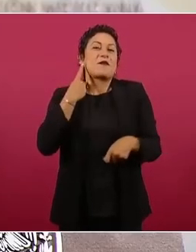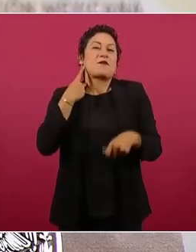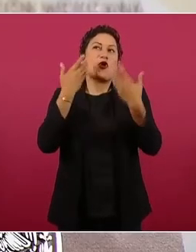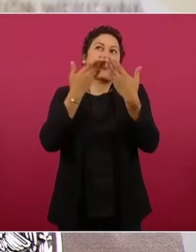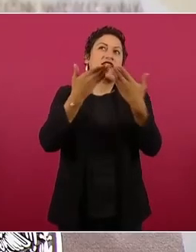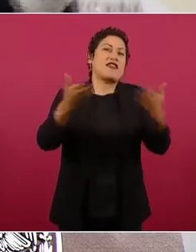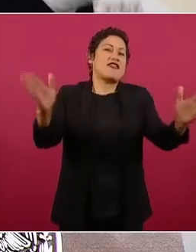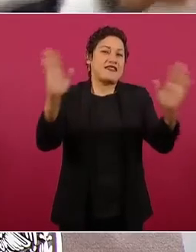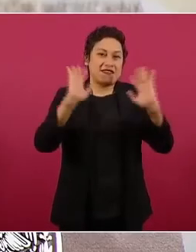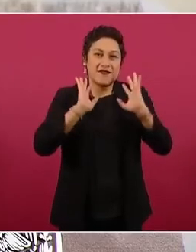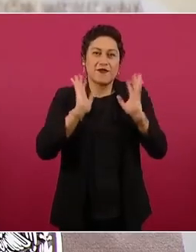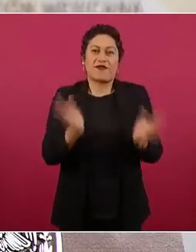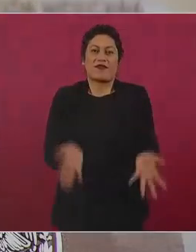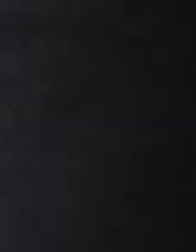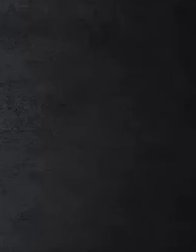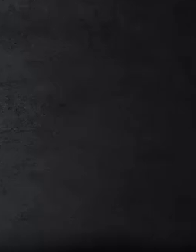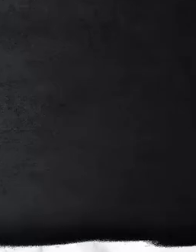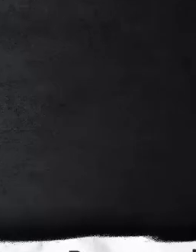Hay… Sí.